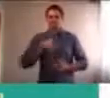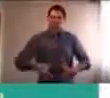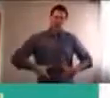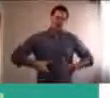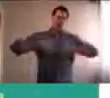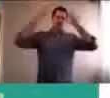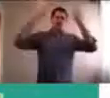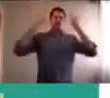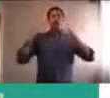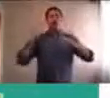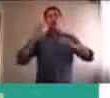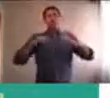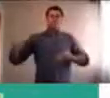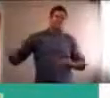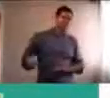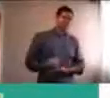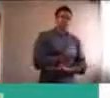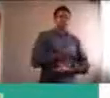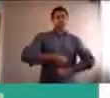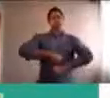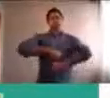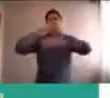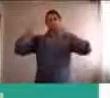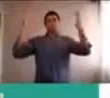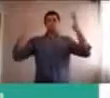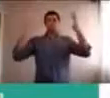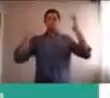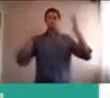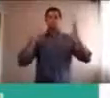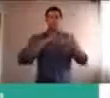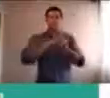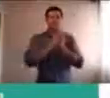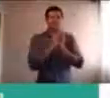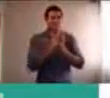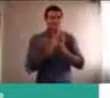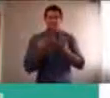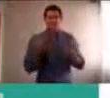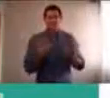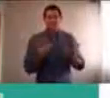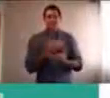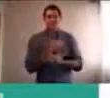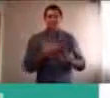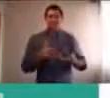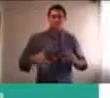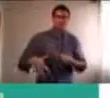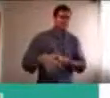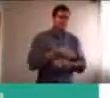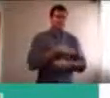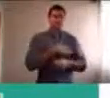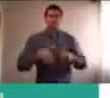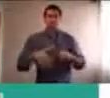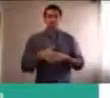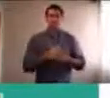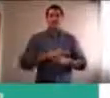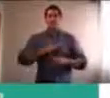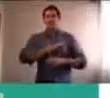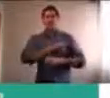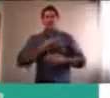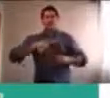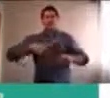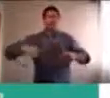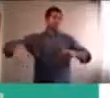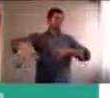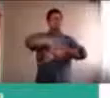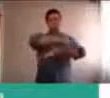la frustración desmedida, todos nos colocan, en situaciones, donde después, todo lo que se va a generar, alrededor nuestro, es